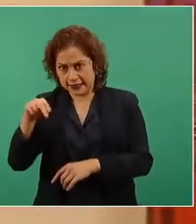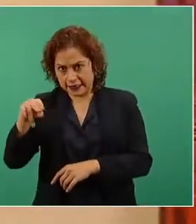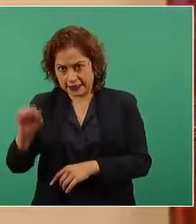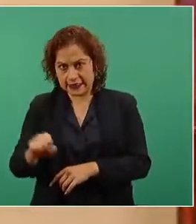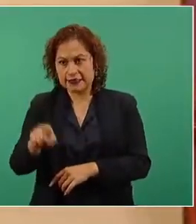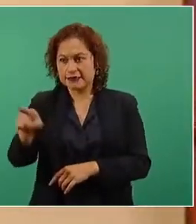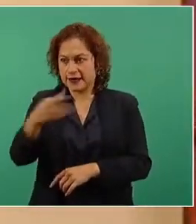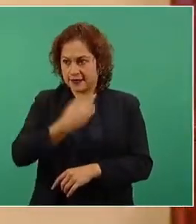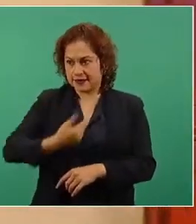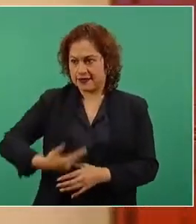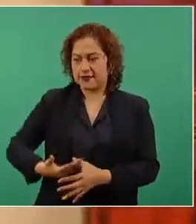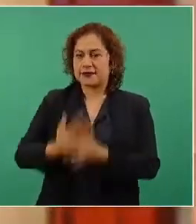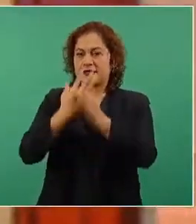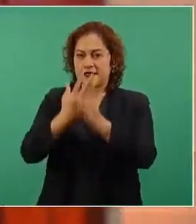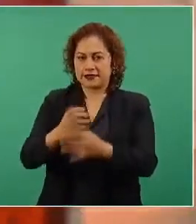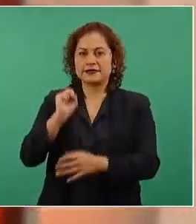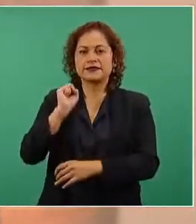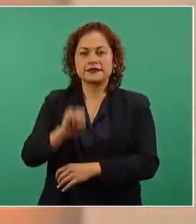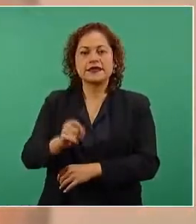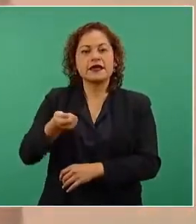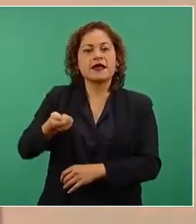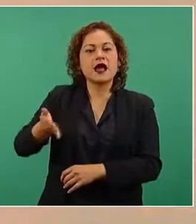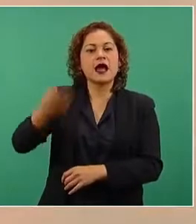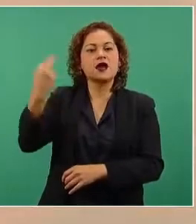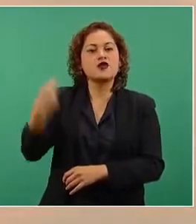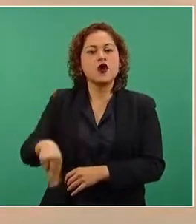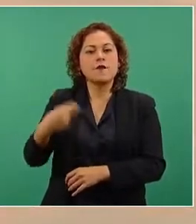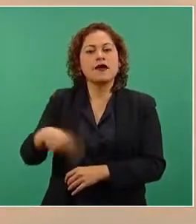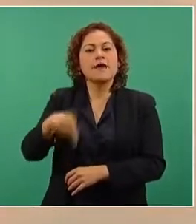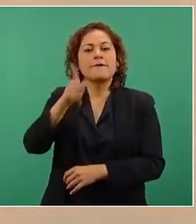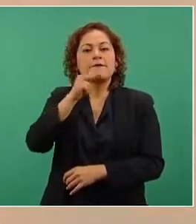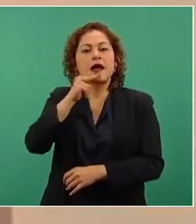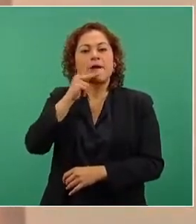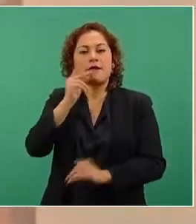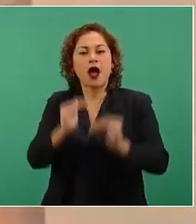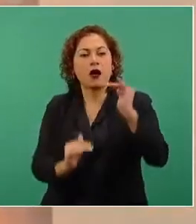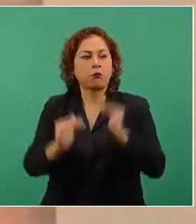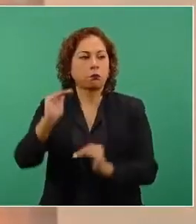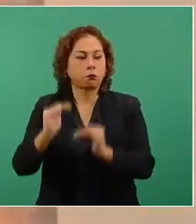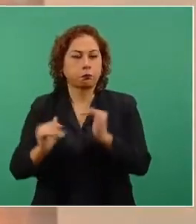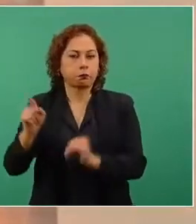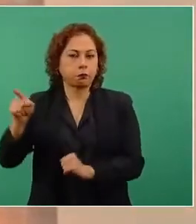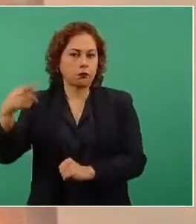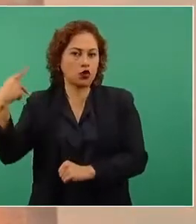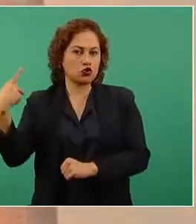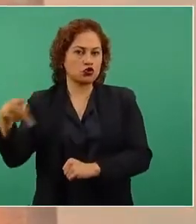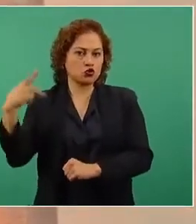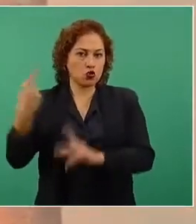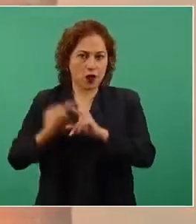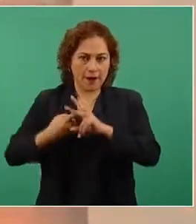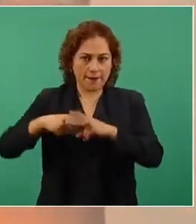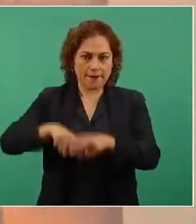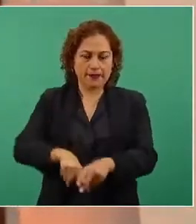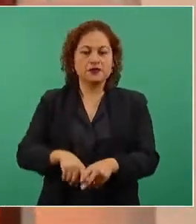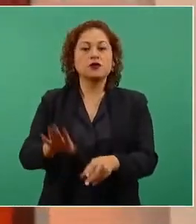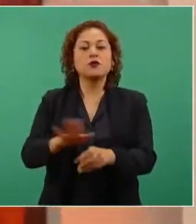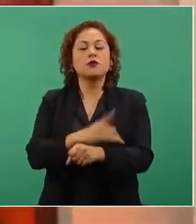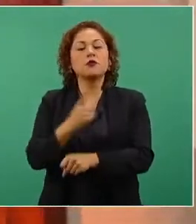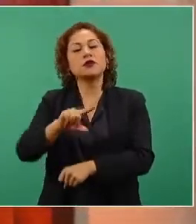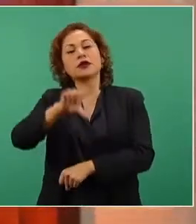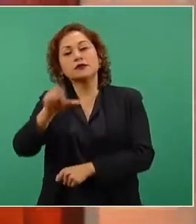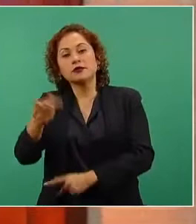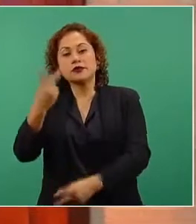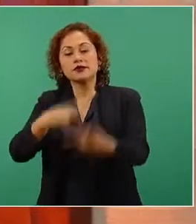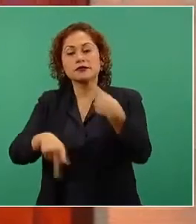es el padre de la desigualdad, porque cuando empieza Salinas con esta apertura de los autoabastos o de los productores